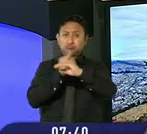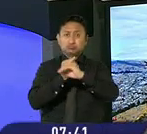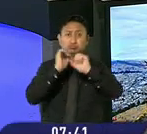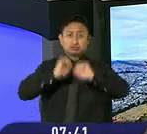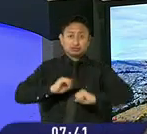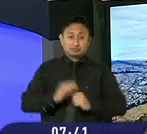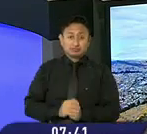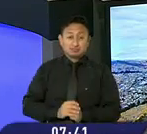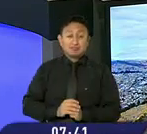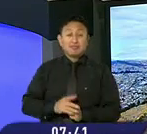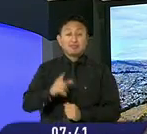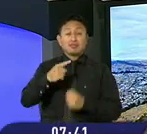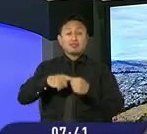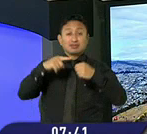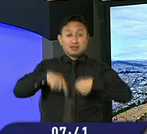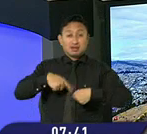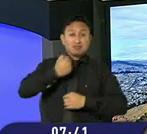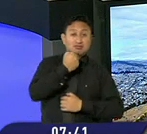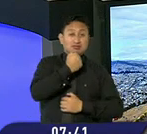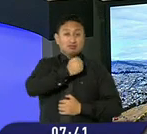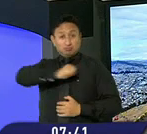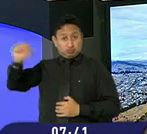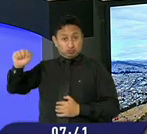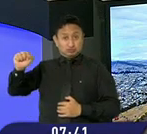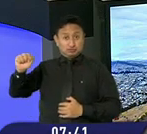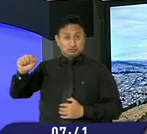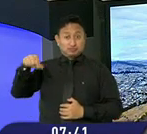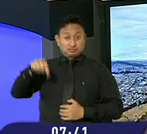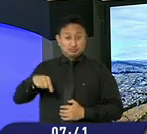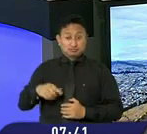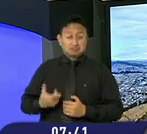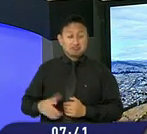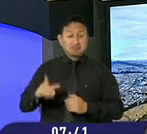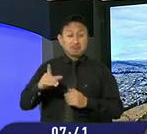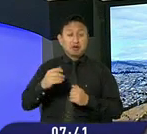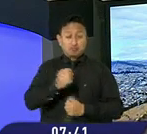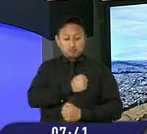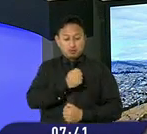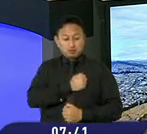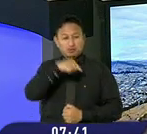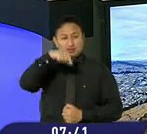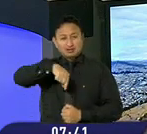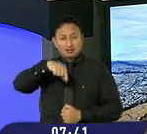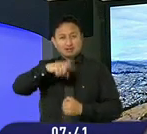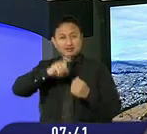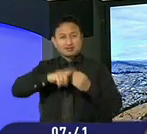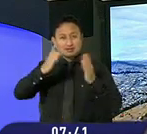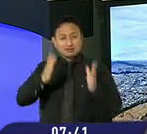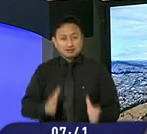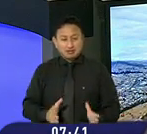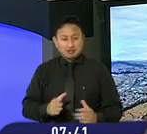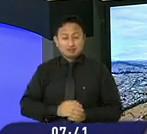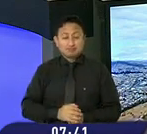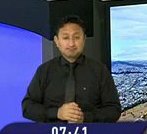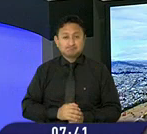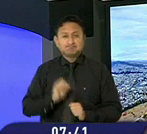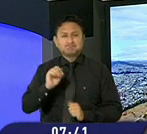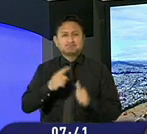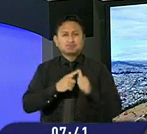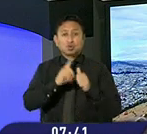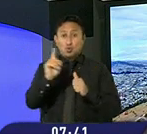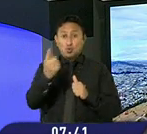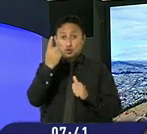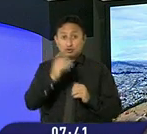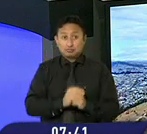rebeldía de los quiteños, déjenme contarles, ha sido una de las características propias de este pueblo. Y hay un hecho que